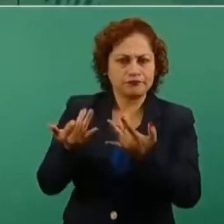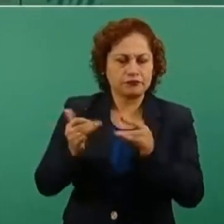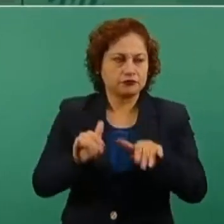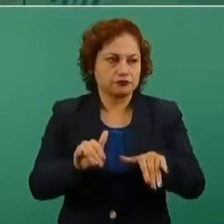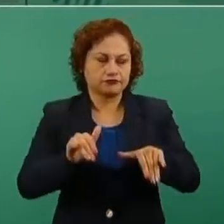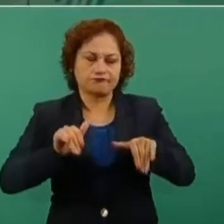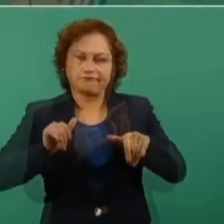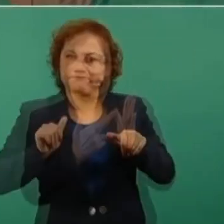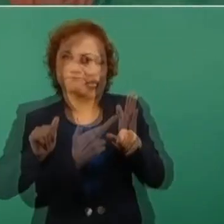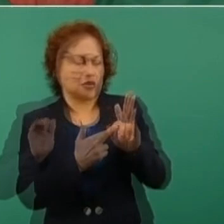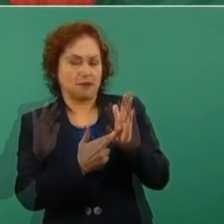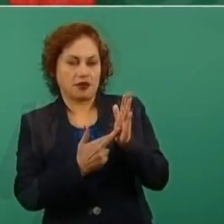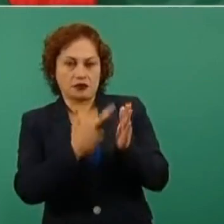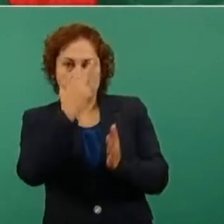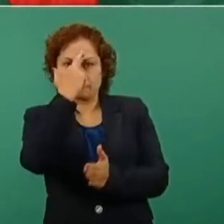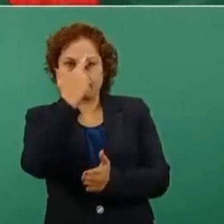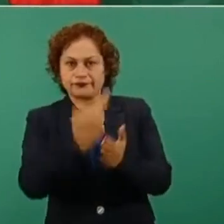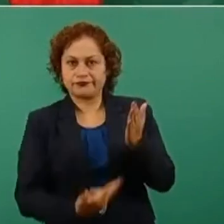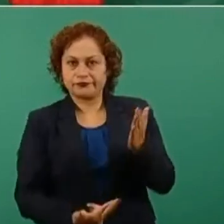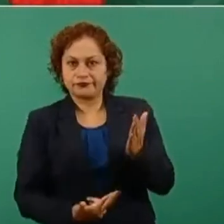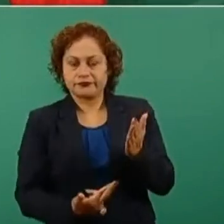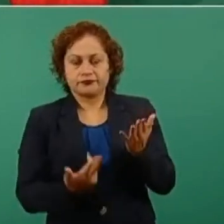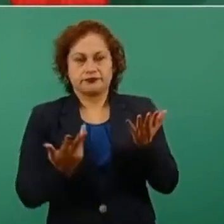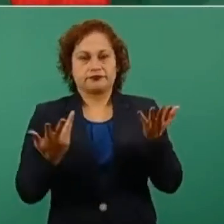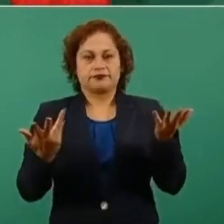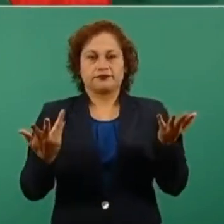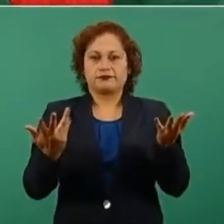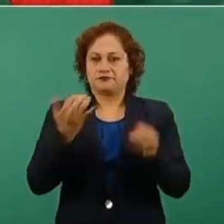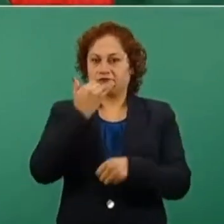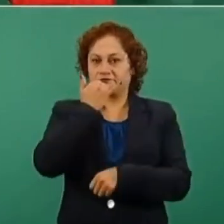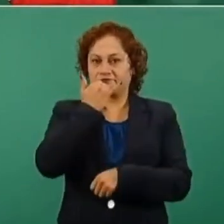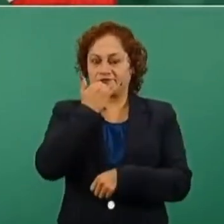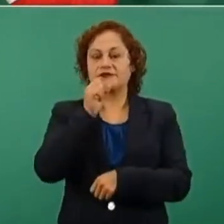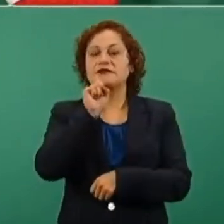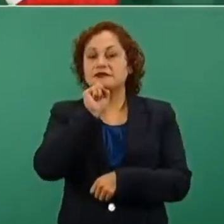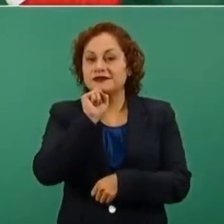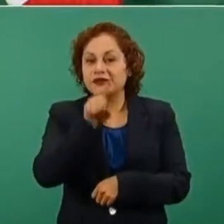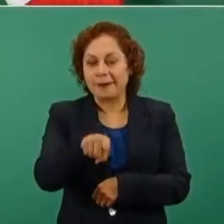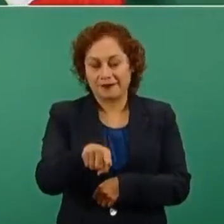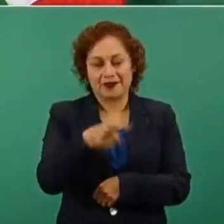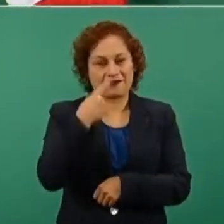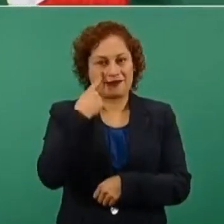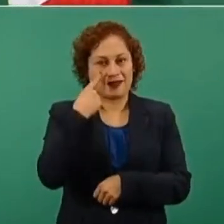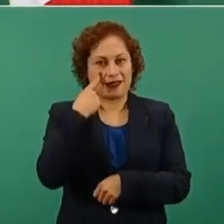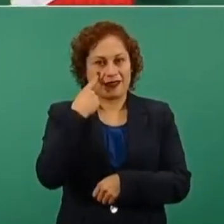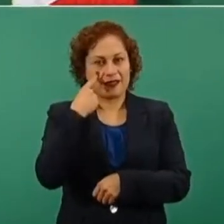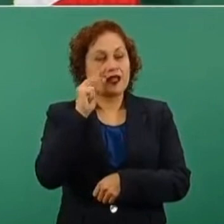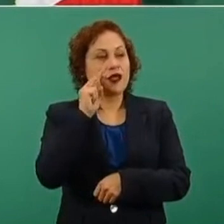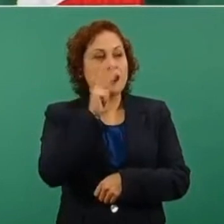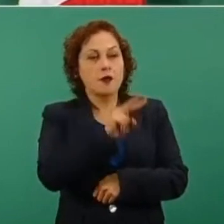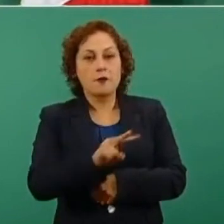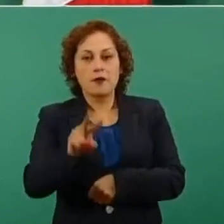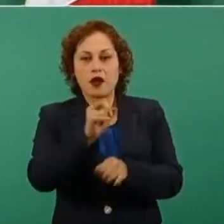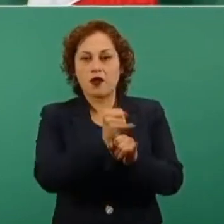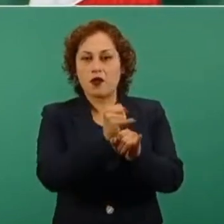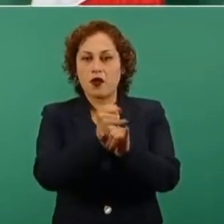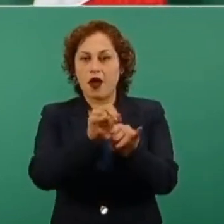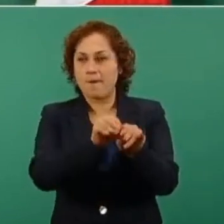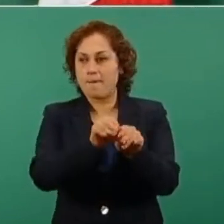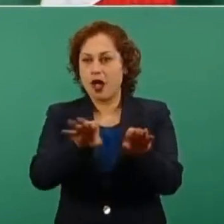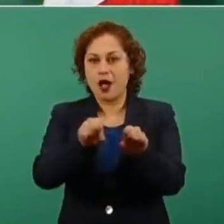Y él no ve eso, está como veo en las redes de estos colectivos de mujeres